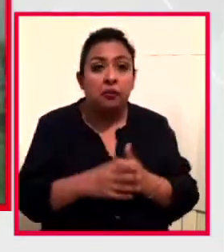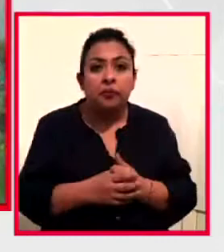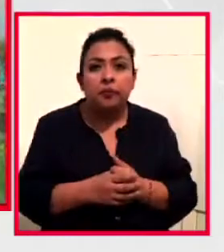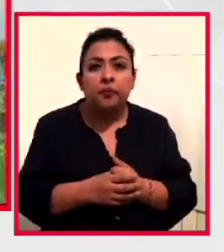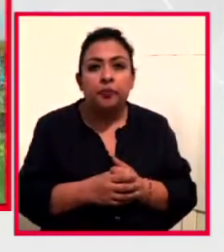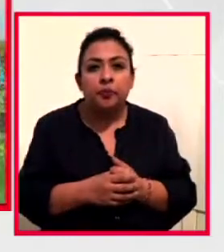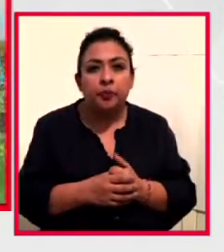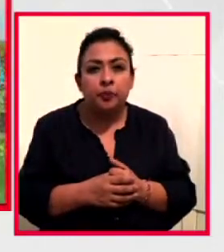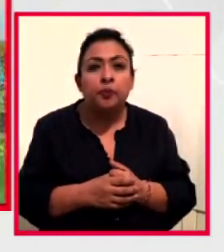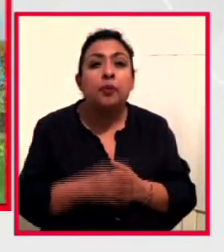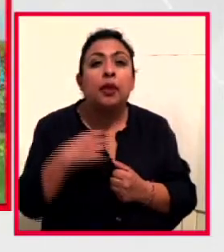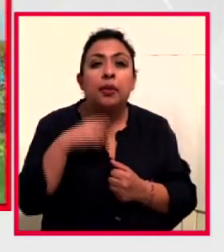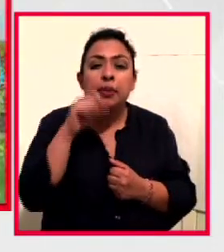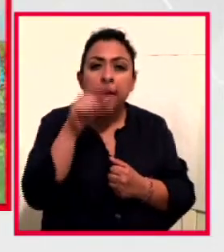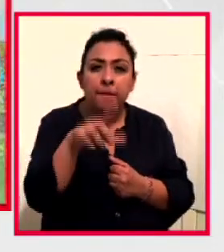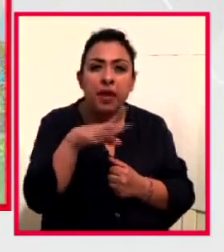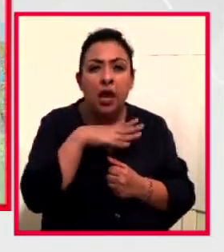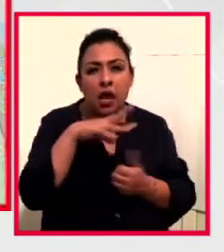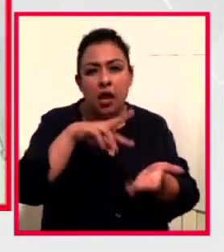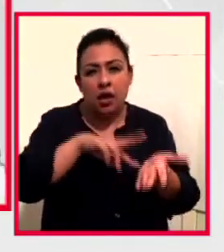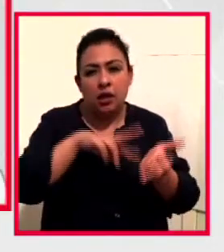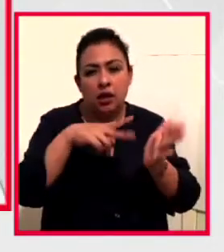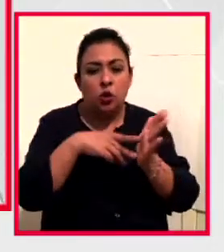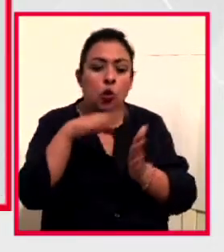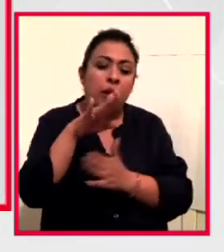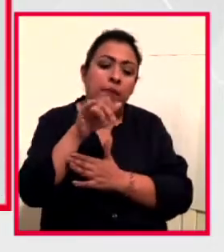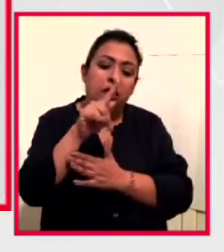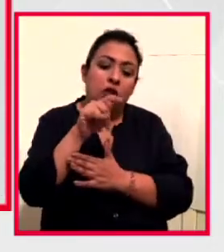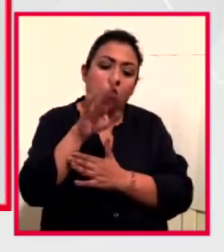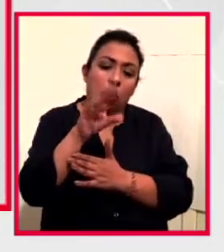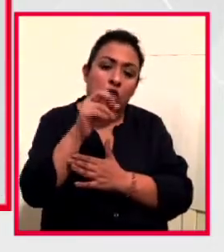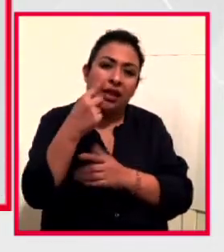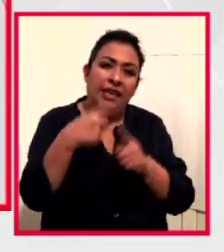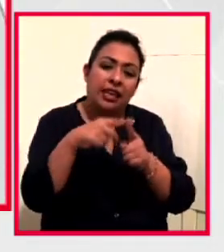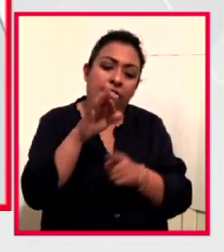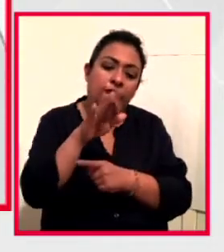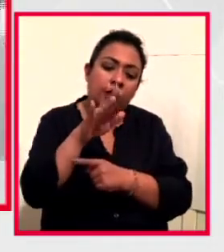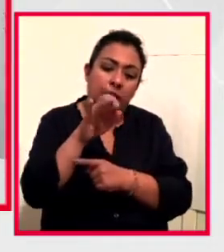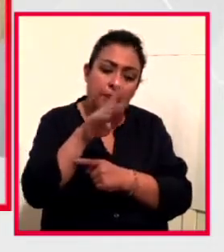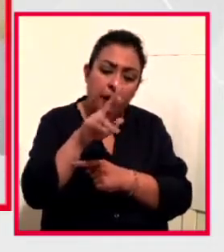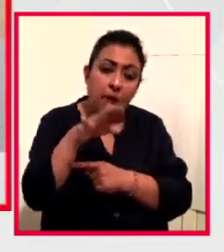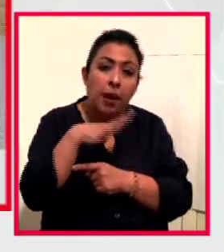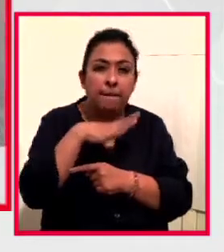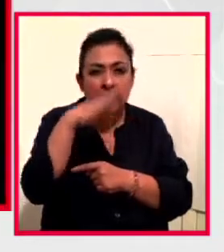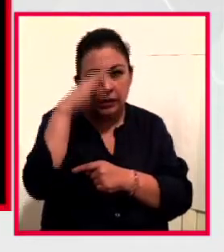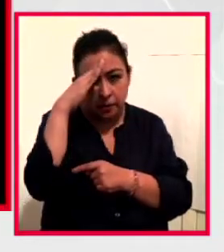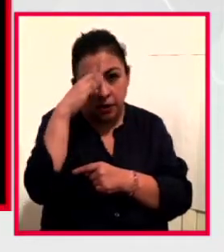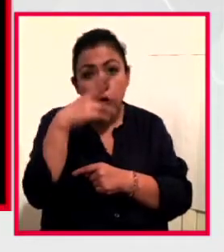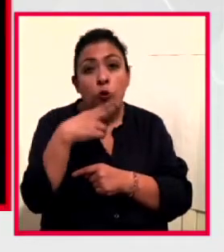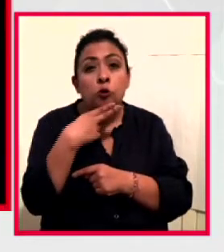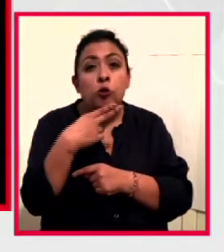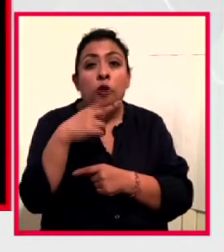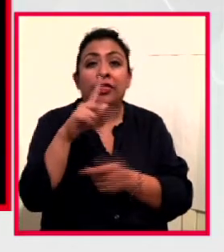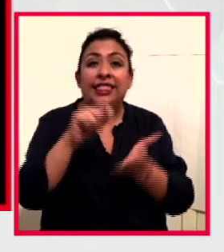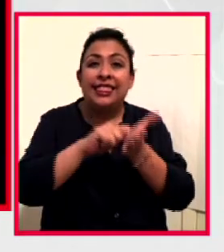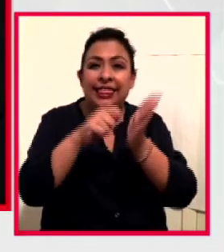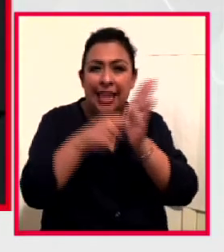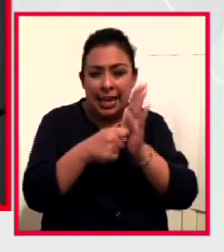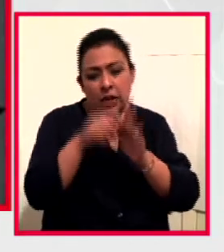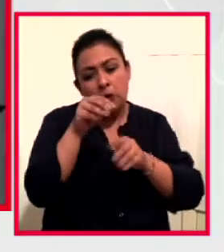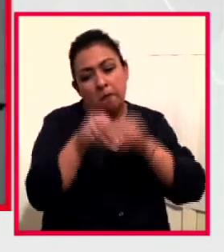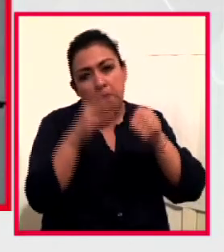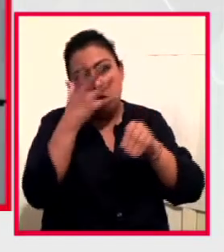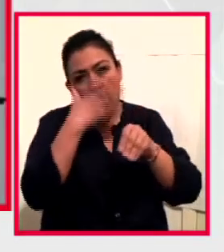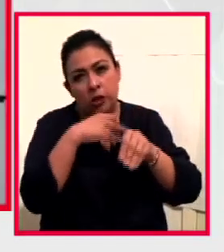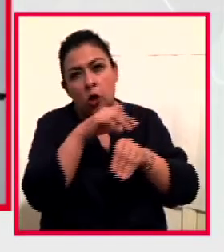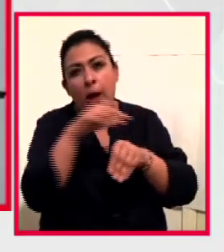También publicó Arquitectura Meteorológica de Philip Graham, en el que ofrece un pensamiento técnico y estético dirigido al bienestar